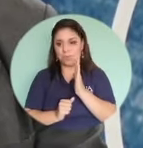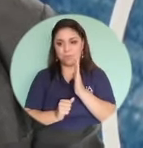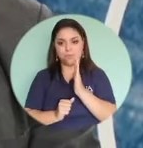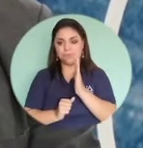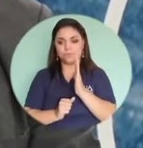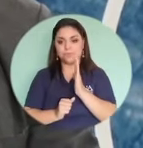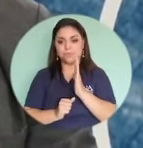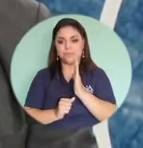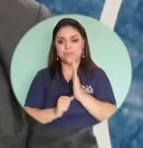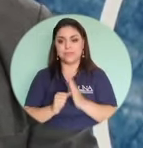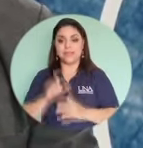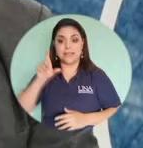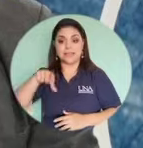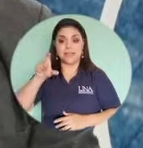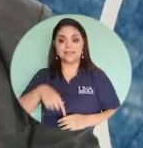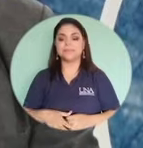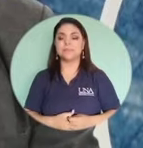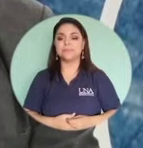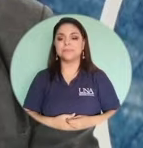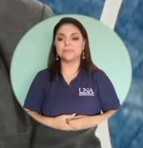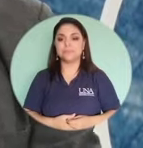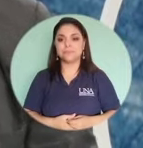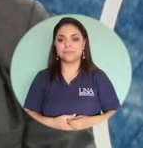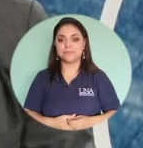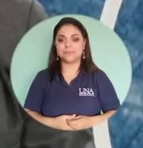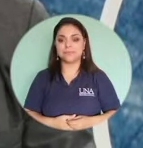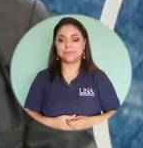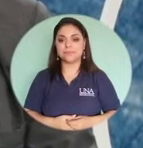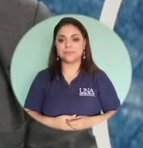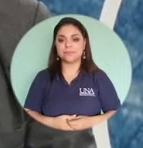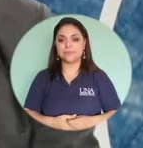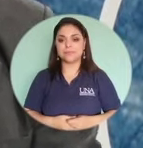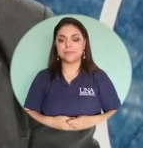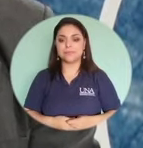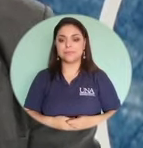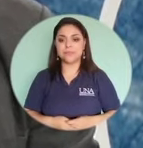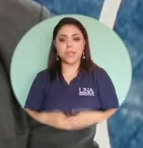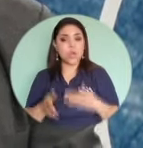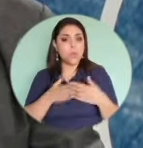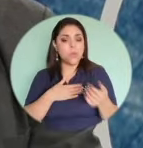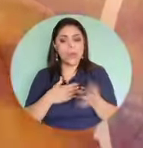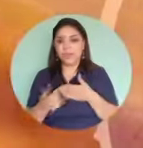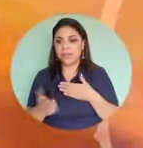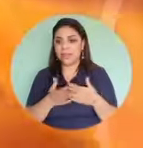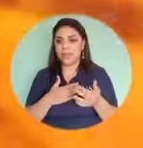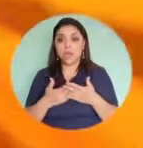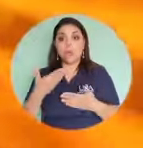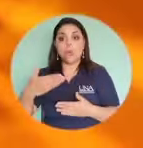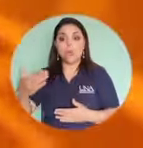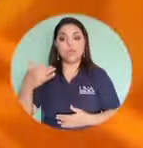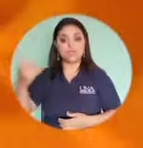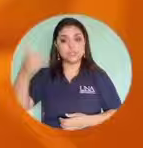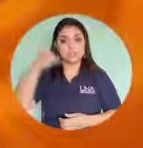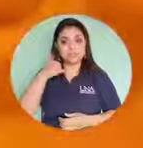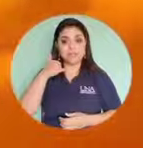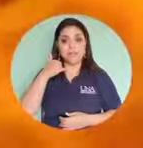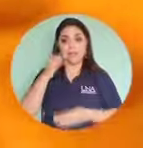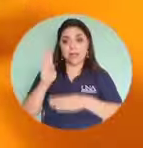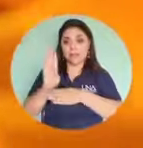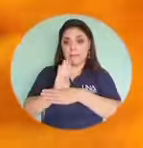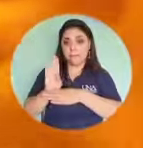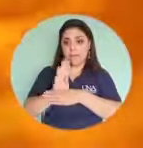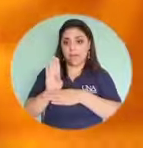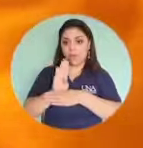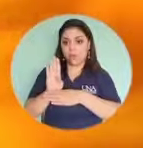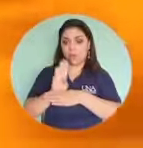automática de la de la de la cuenta o sea cualquier cuando nos llaman del